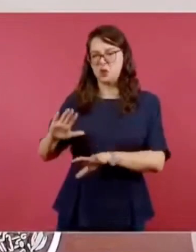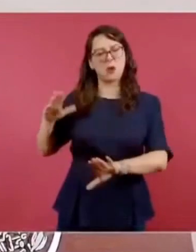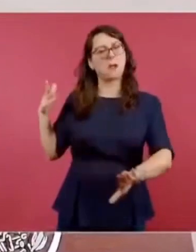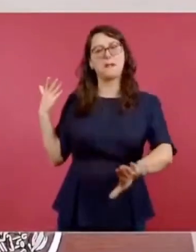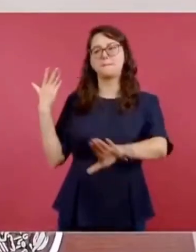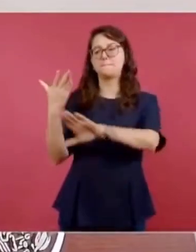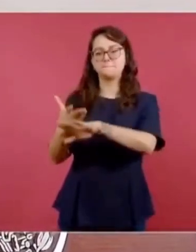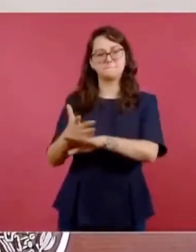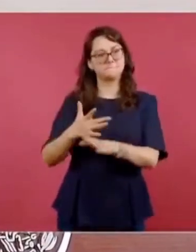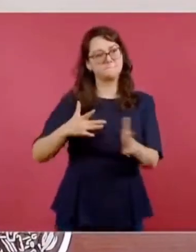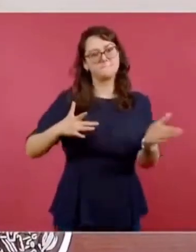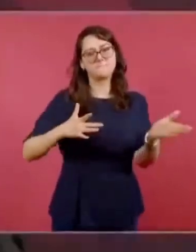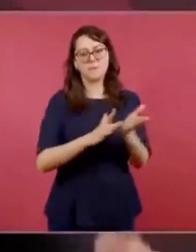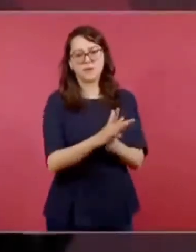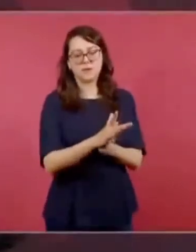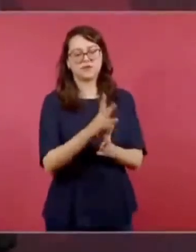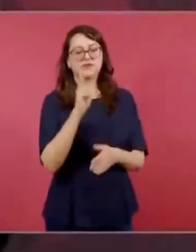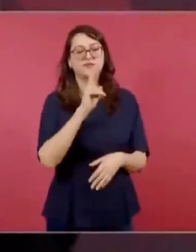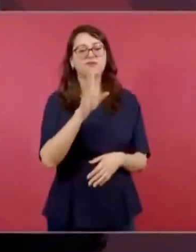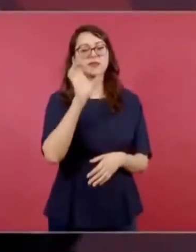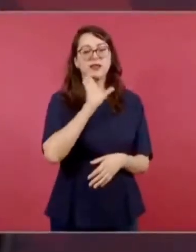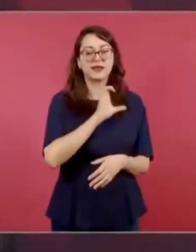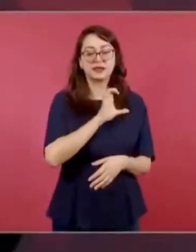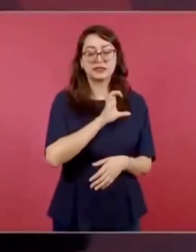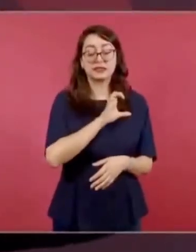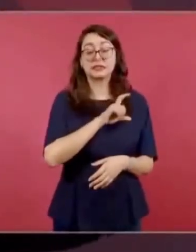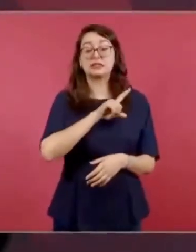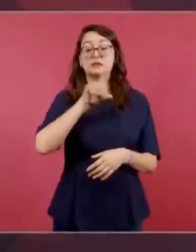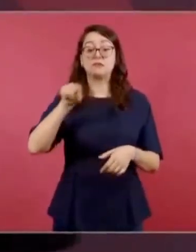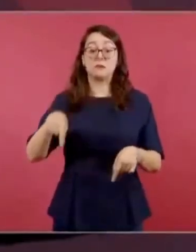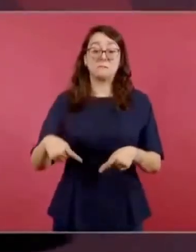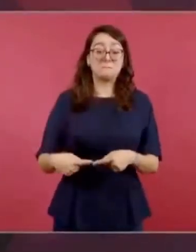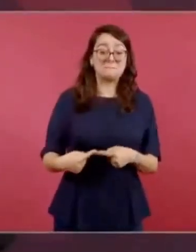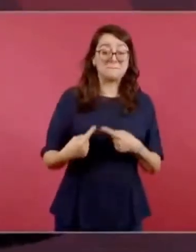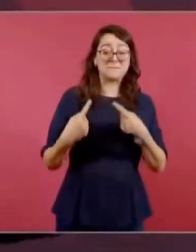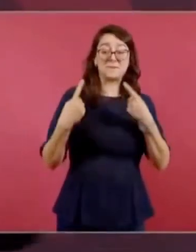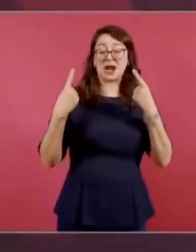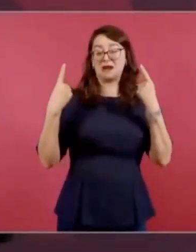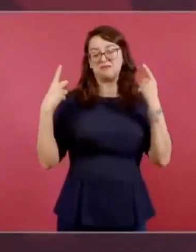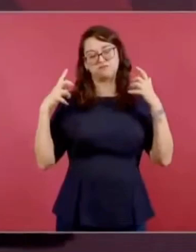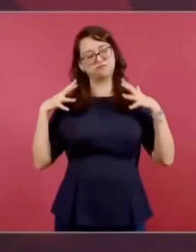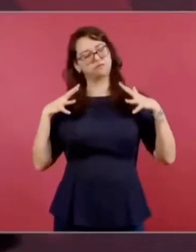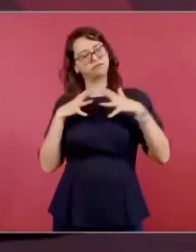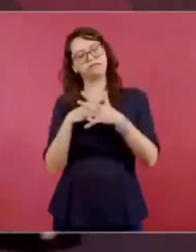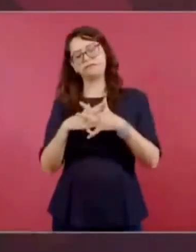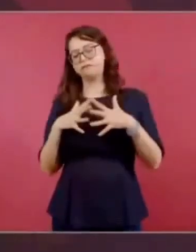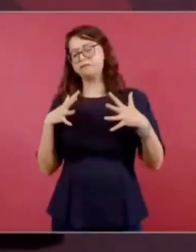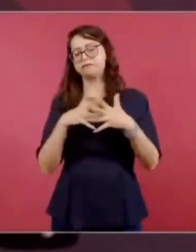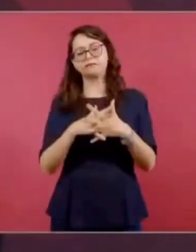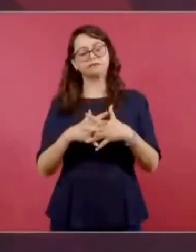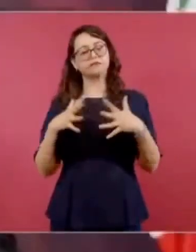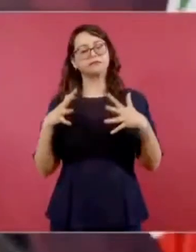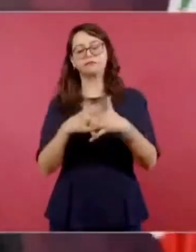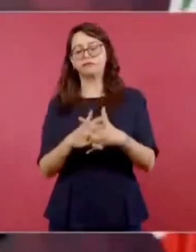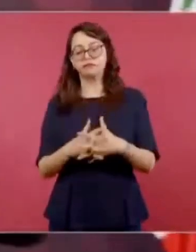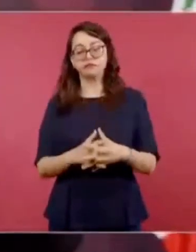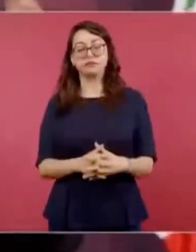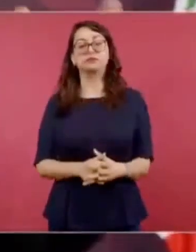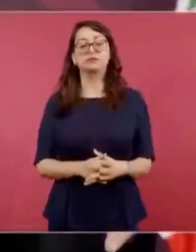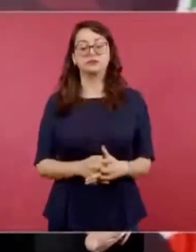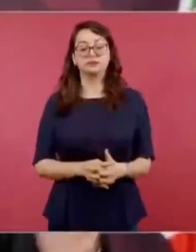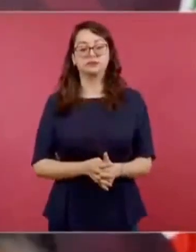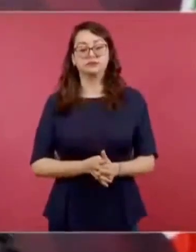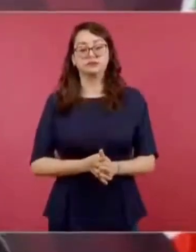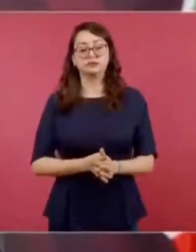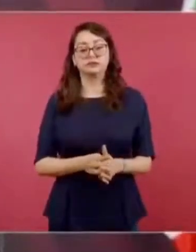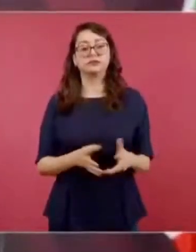y posteriormente se enemistaron hasta el extremo de la confrontación violenta. Volviendo a